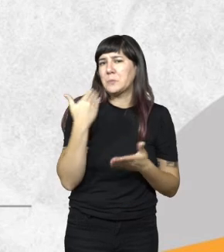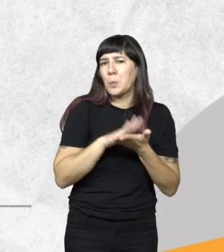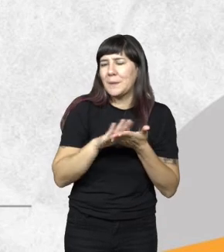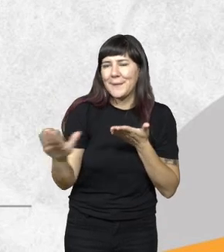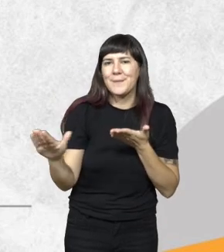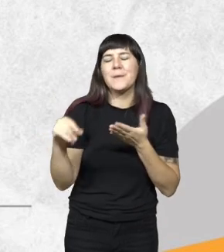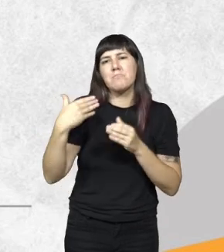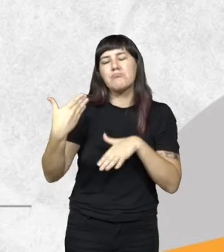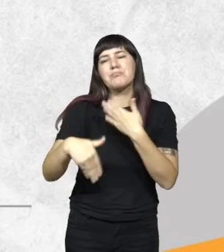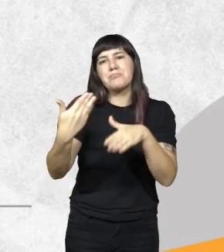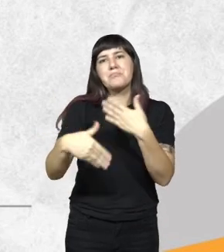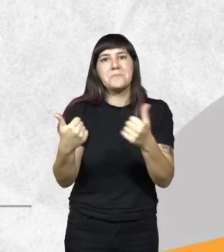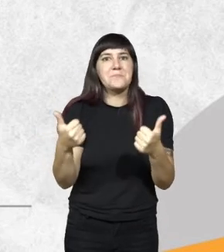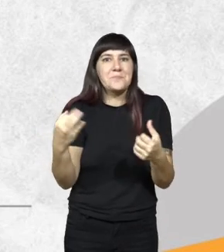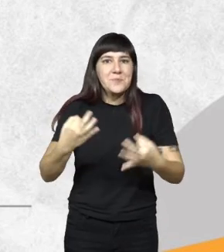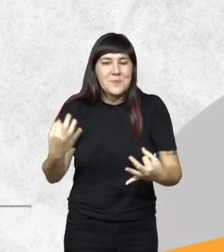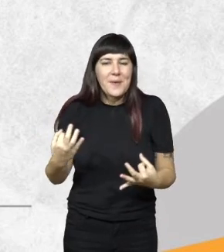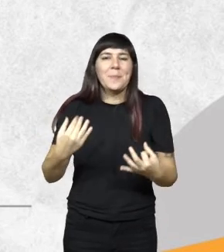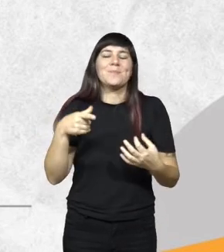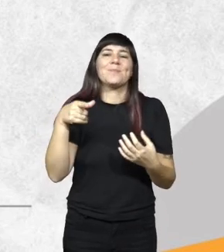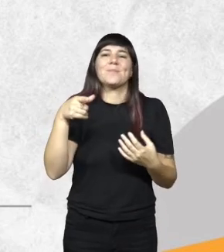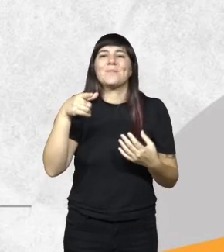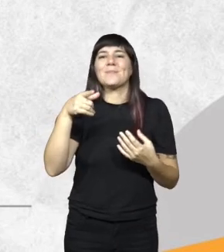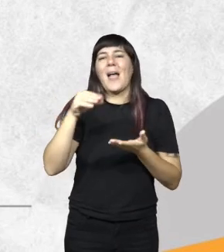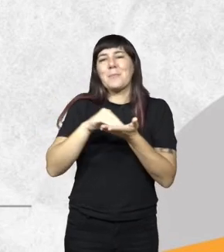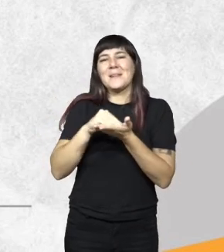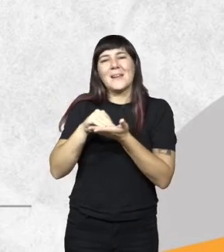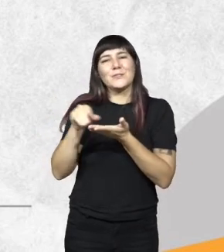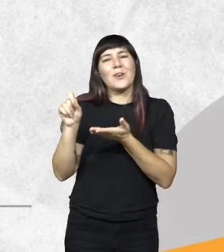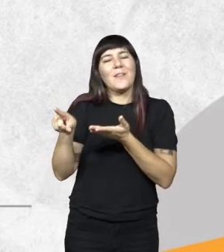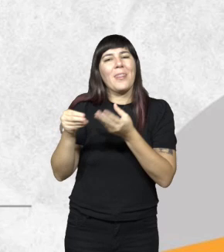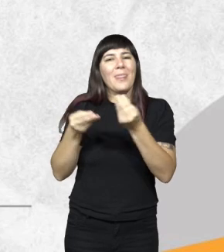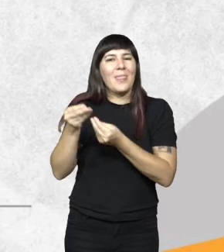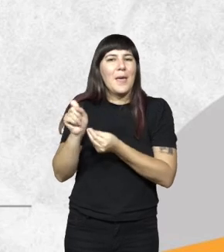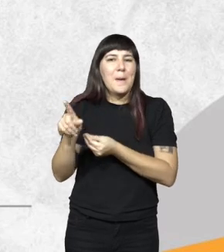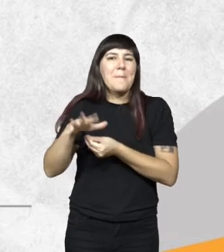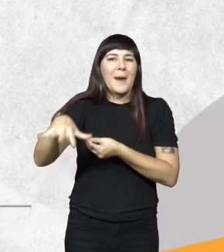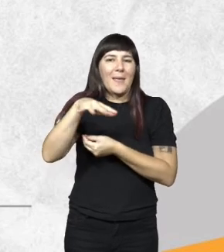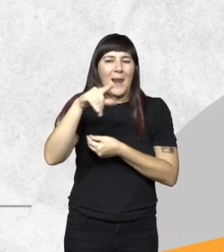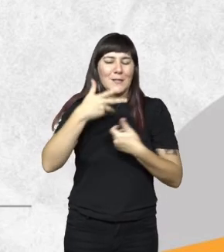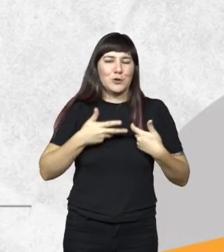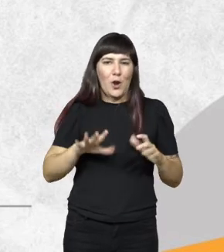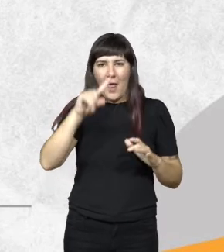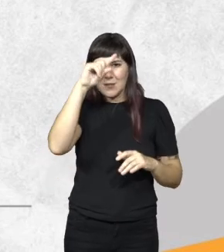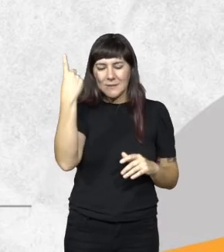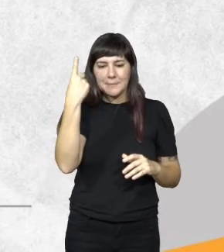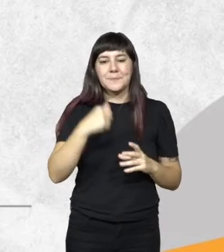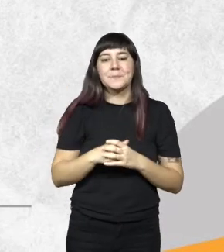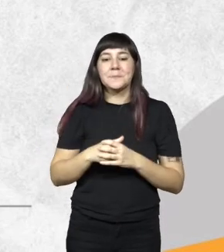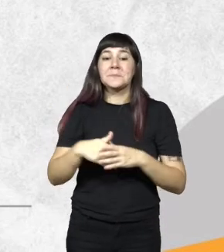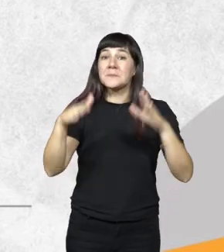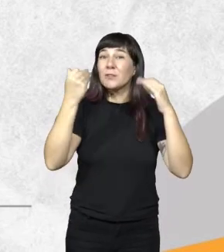y venimos trabajando muy bien con la administración de parques nacionales la superficie total del sistema de áreas naturales